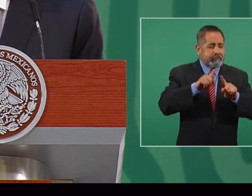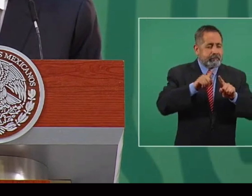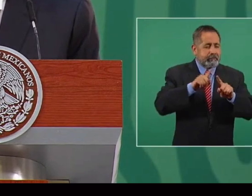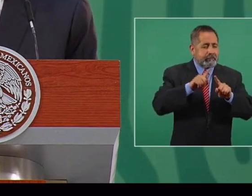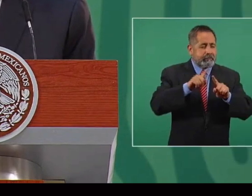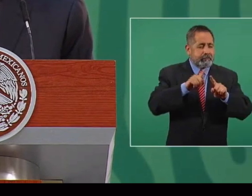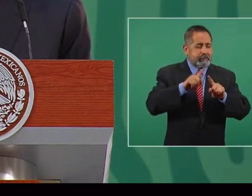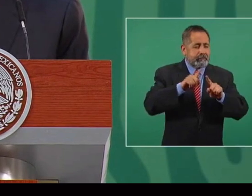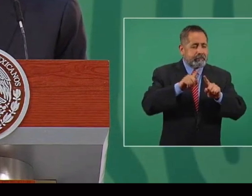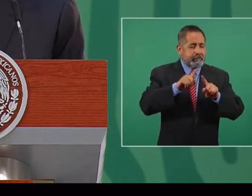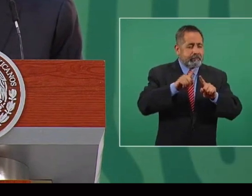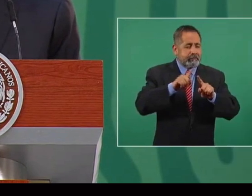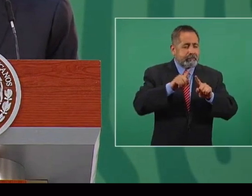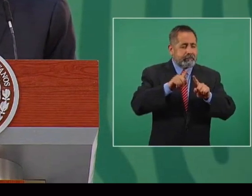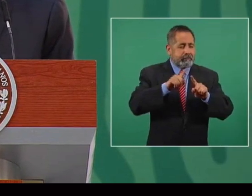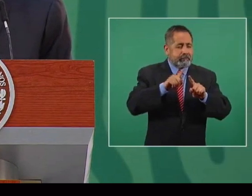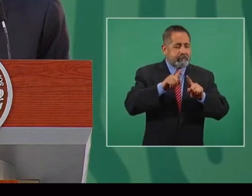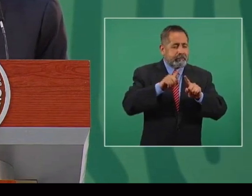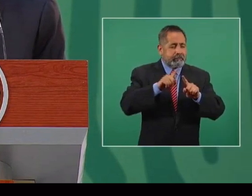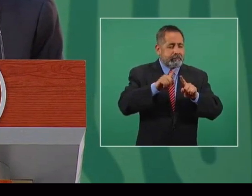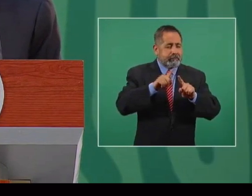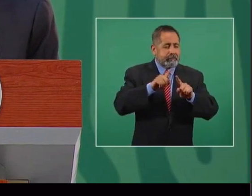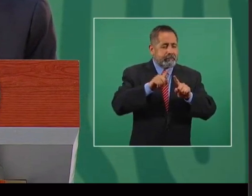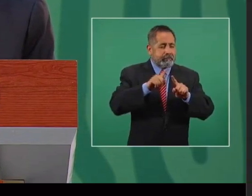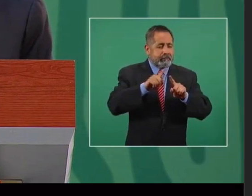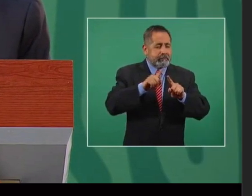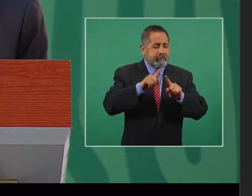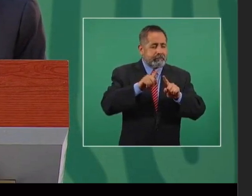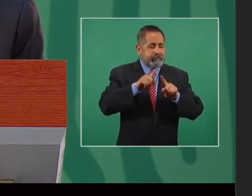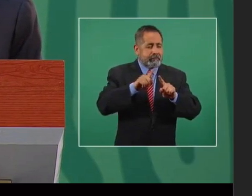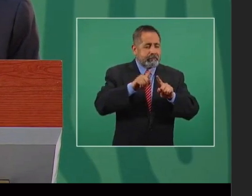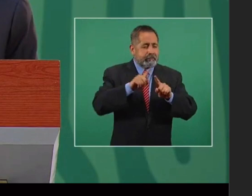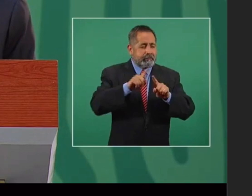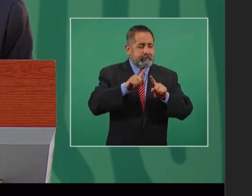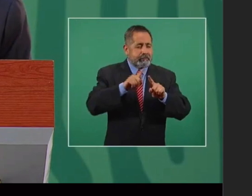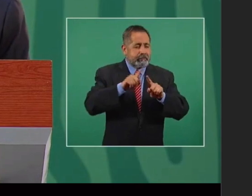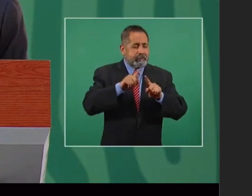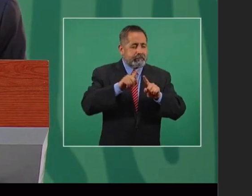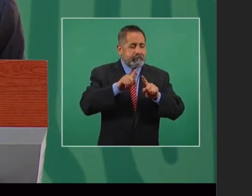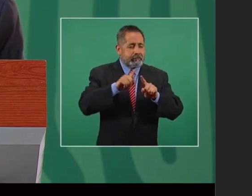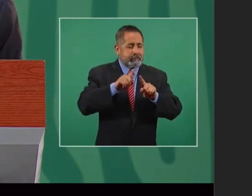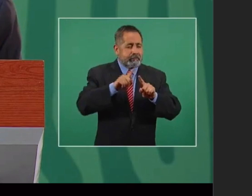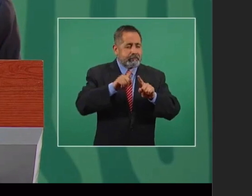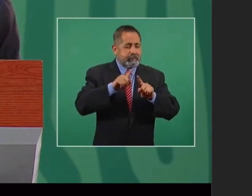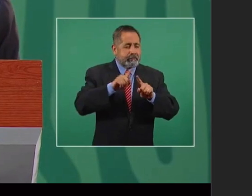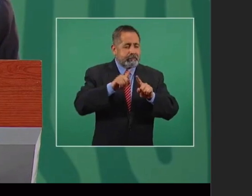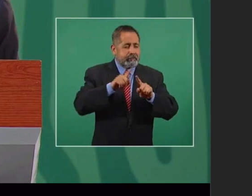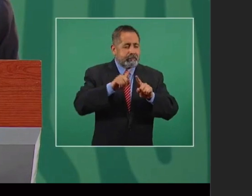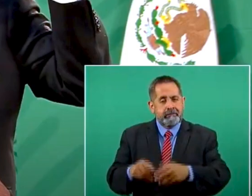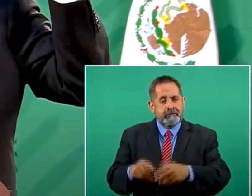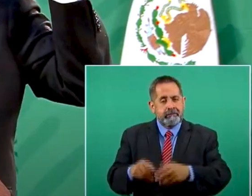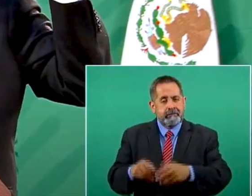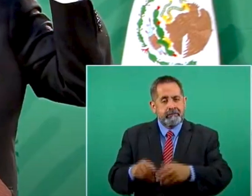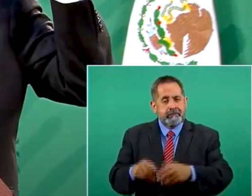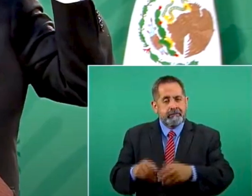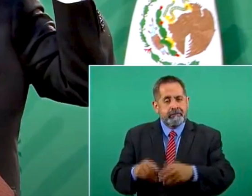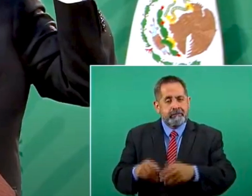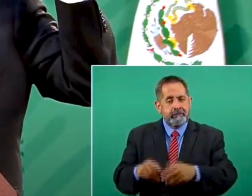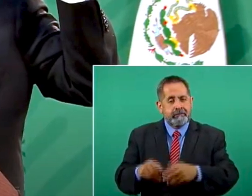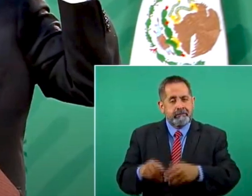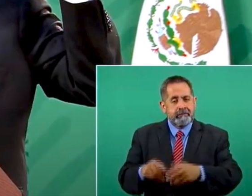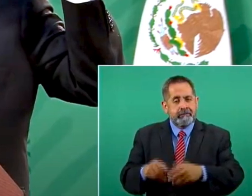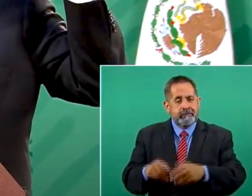Honor a quien honor merece y a quien se lo ha ganado El respeto y el